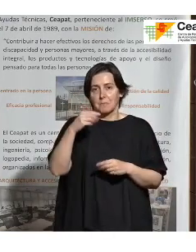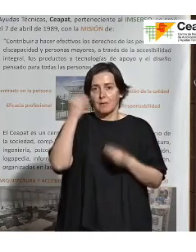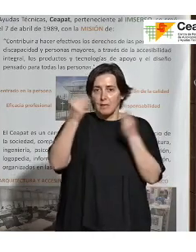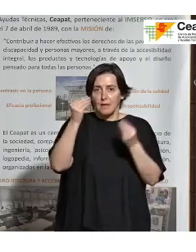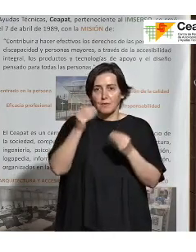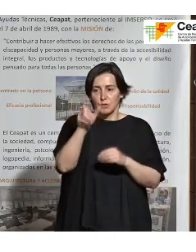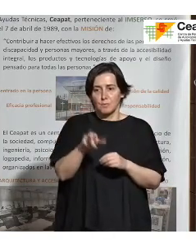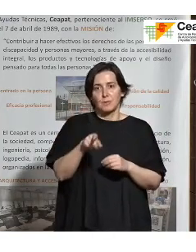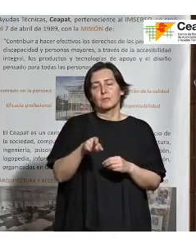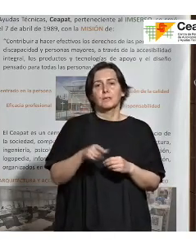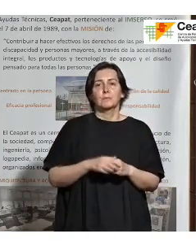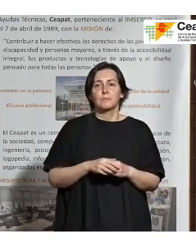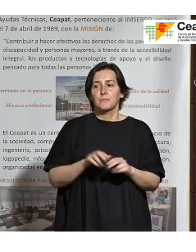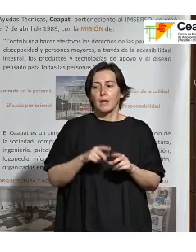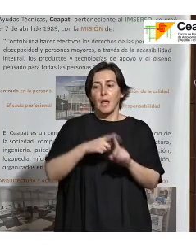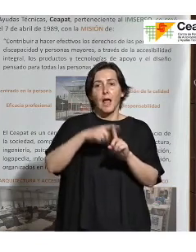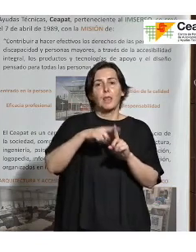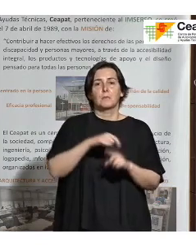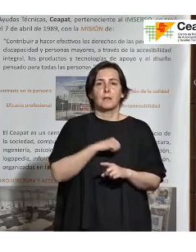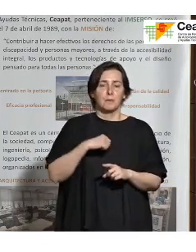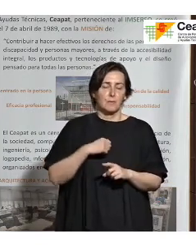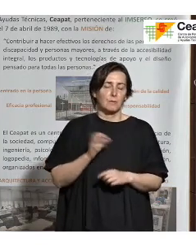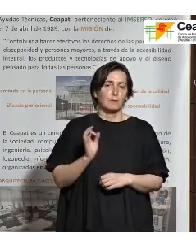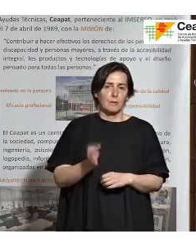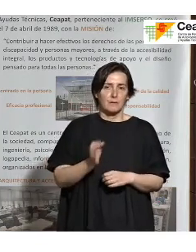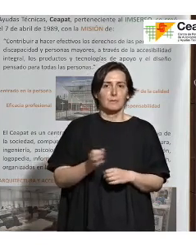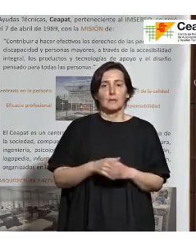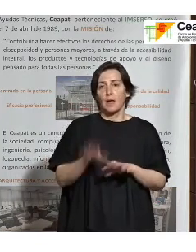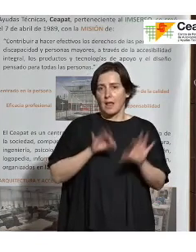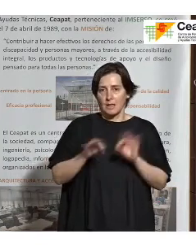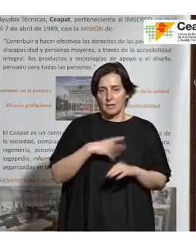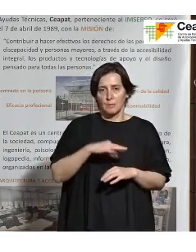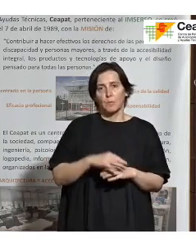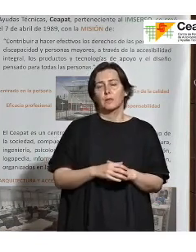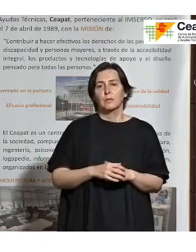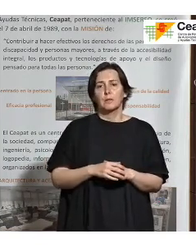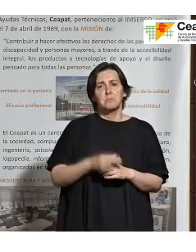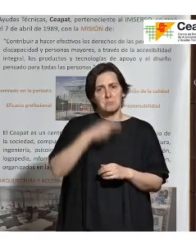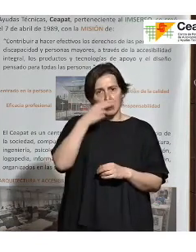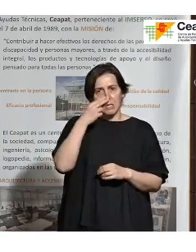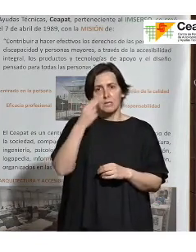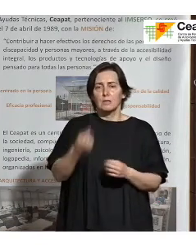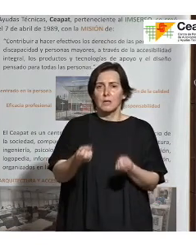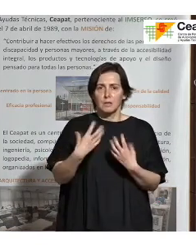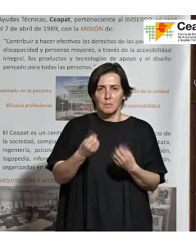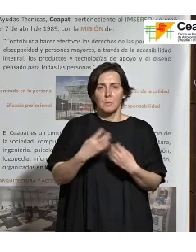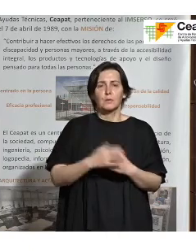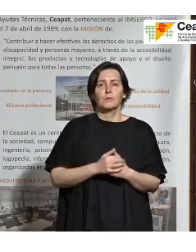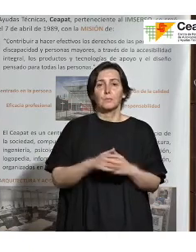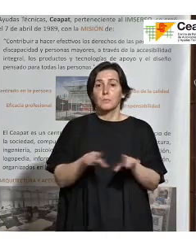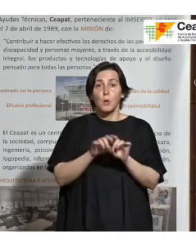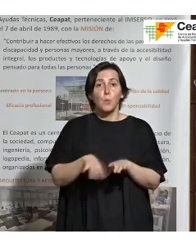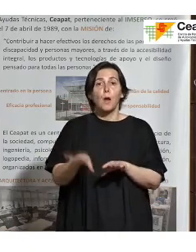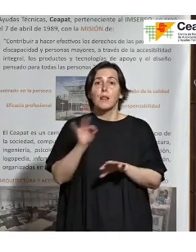A nivel privado pues sí que es verdad que ya totalmente puedes elegir. Pero me ha parecido muy interesante esa aportación igual que puedes